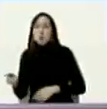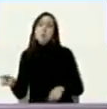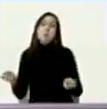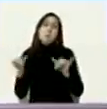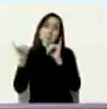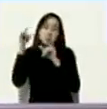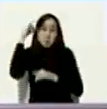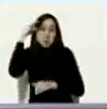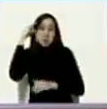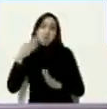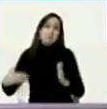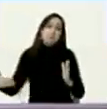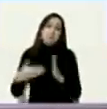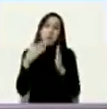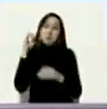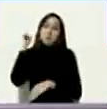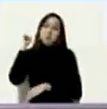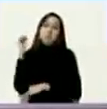brutal y lo asesinaron